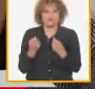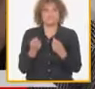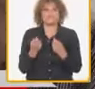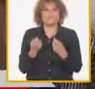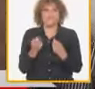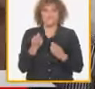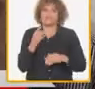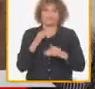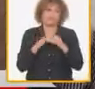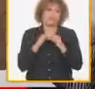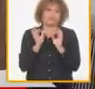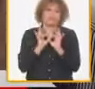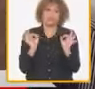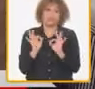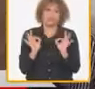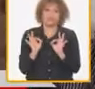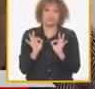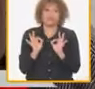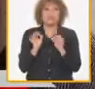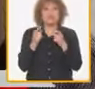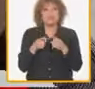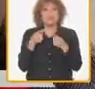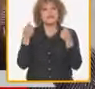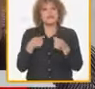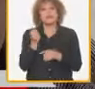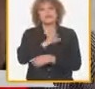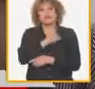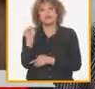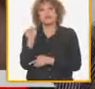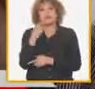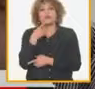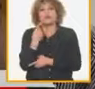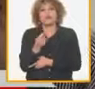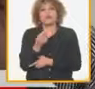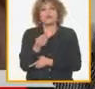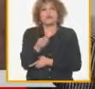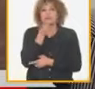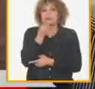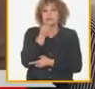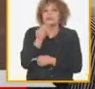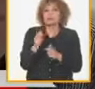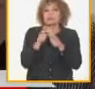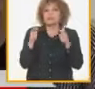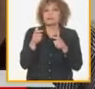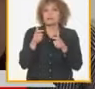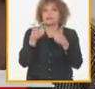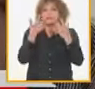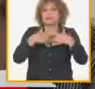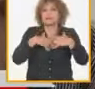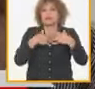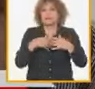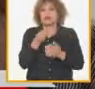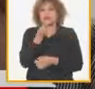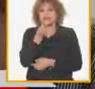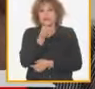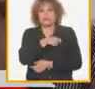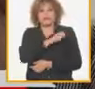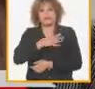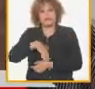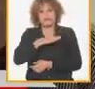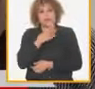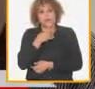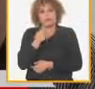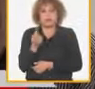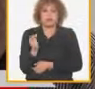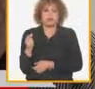autobastecimiento y de verdad lograr una soberanía y una concreción en el incremento de la producción de alimentos para nuestro pueblo hay que dejarlo claro